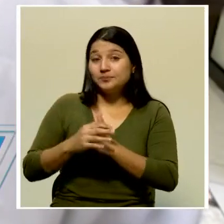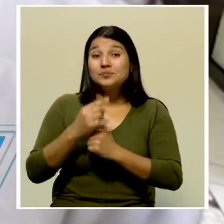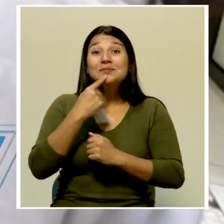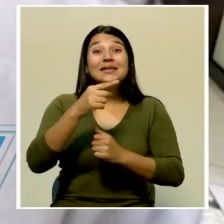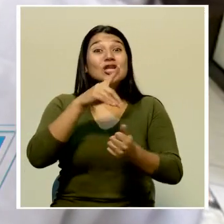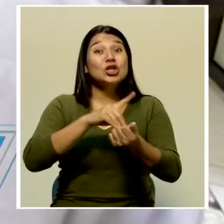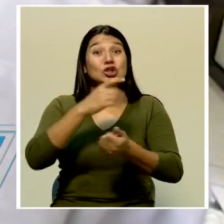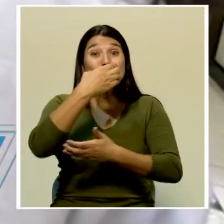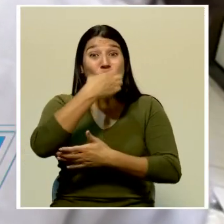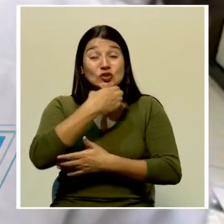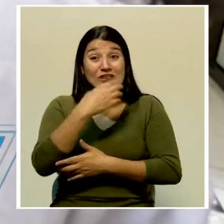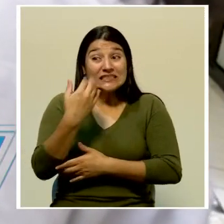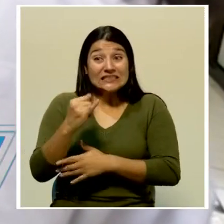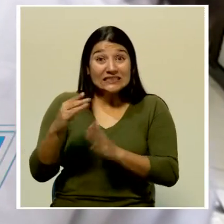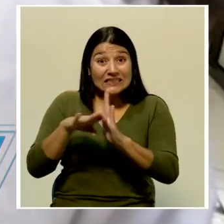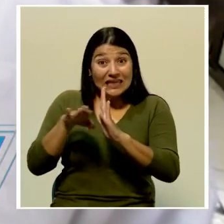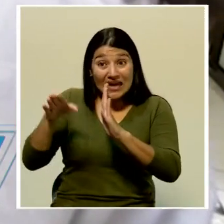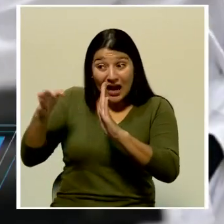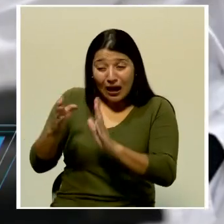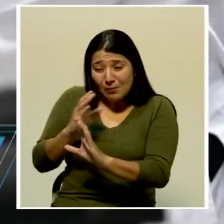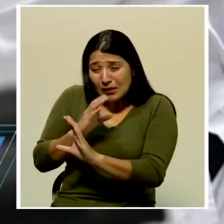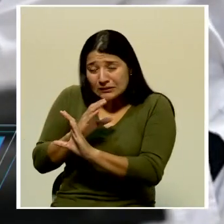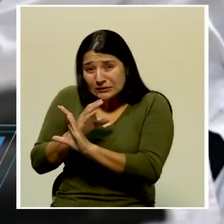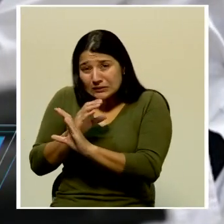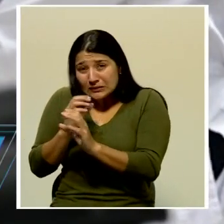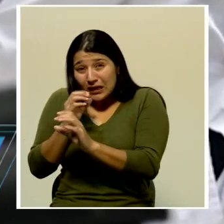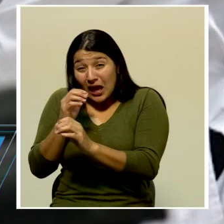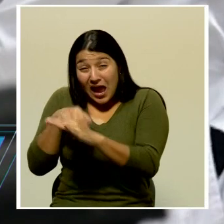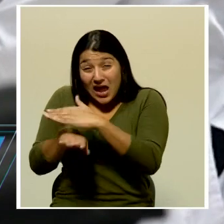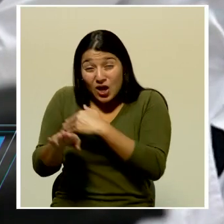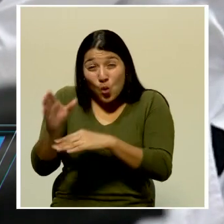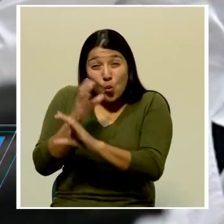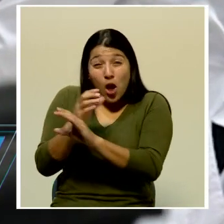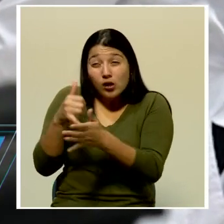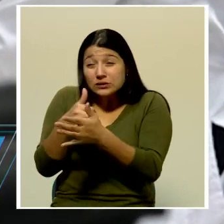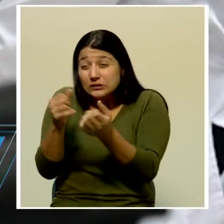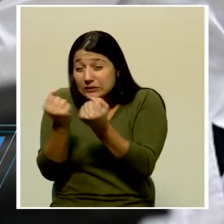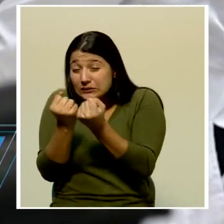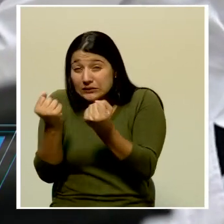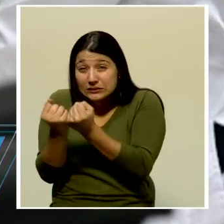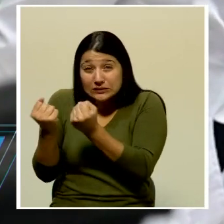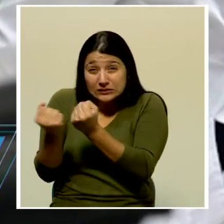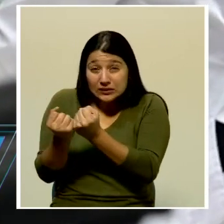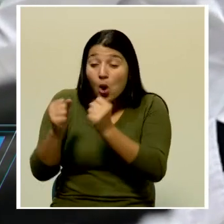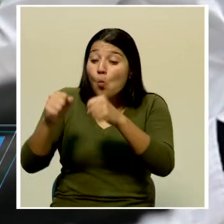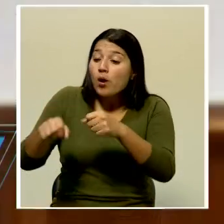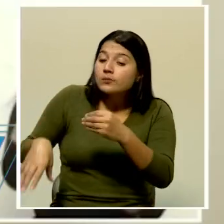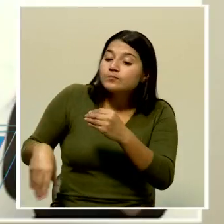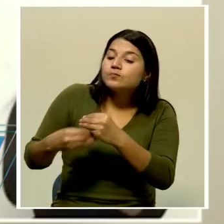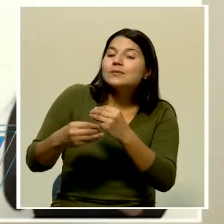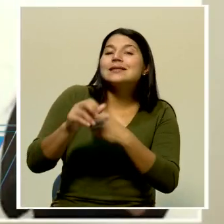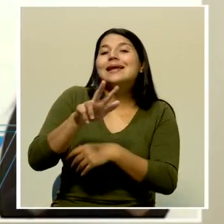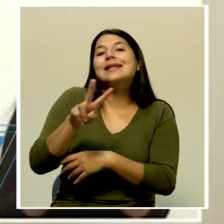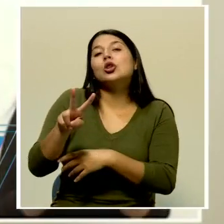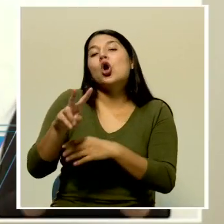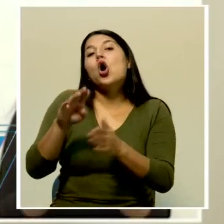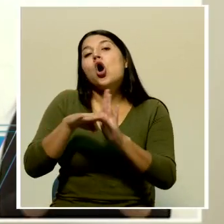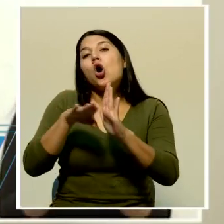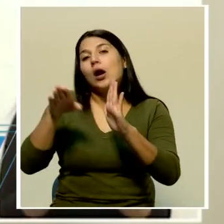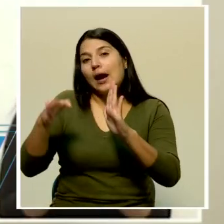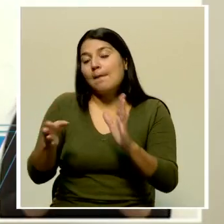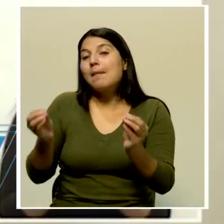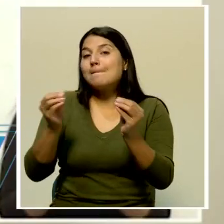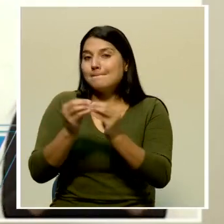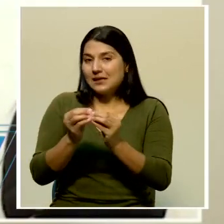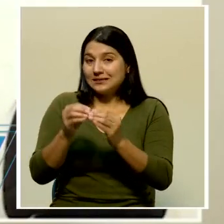que de saturarse las camas en cuidados intensivos, se pueden acondicionar 32 camas del SEACO. Lo más